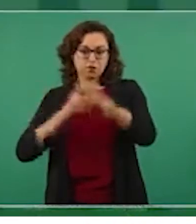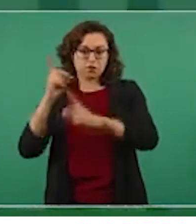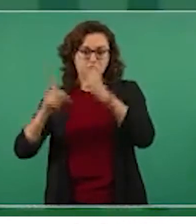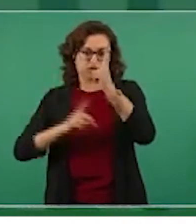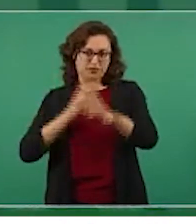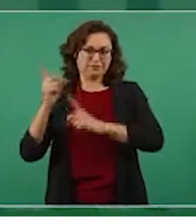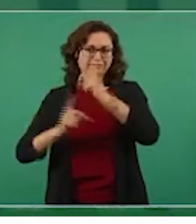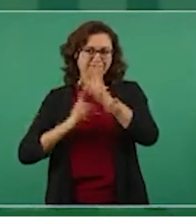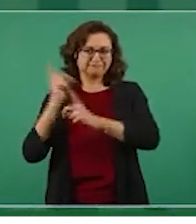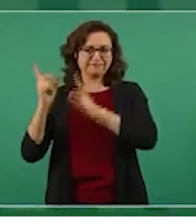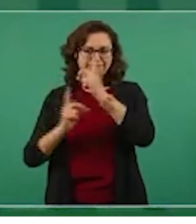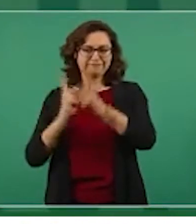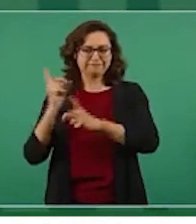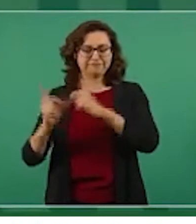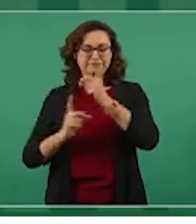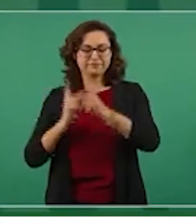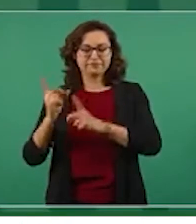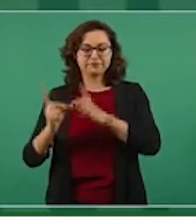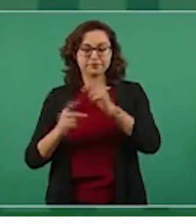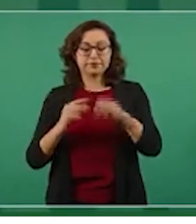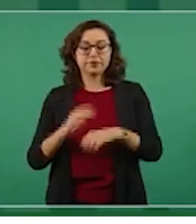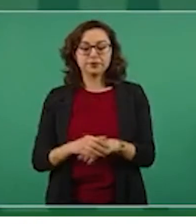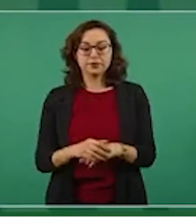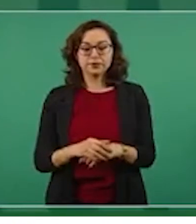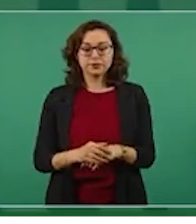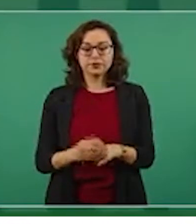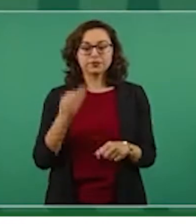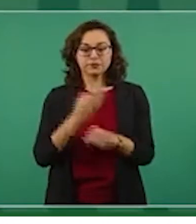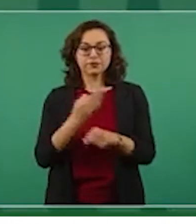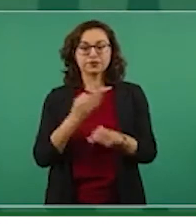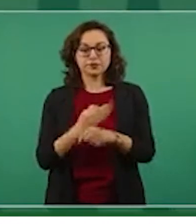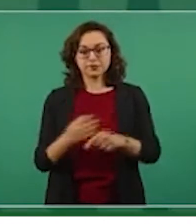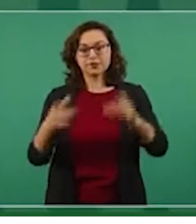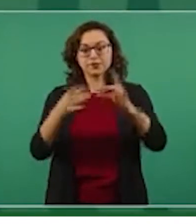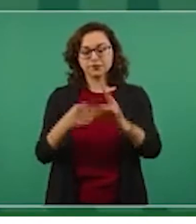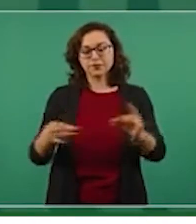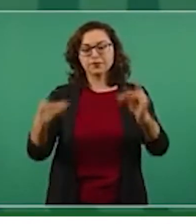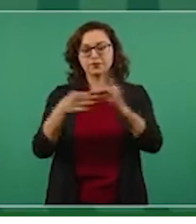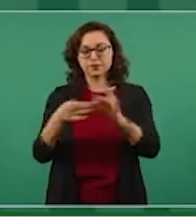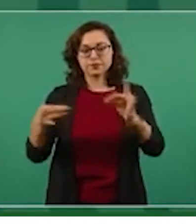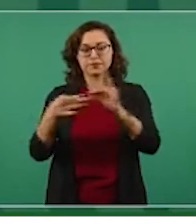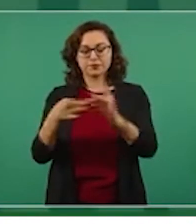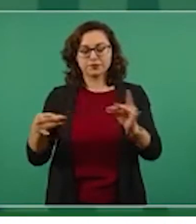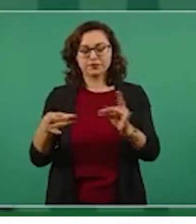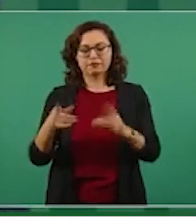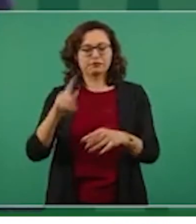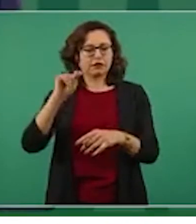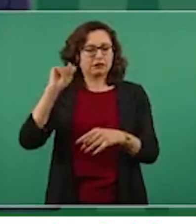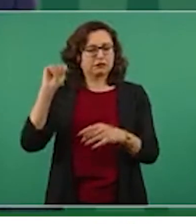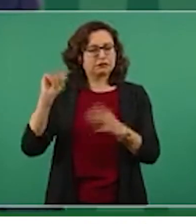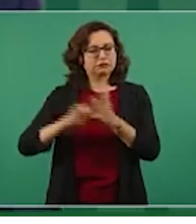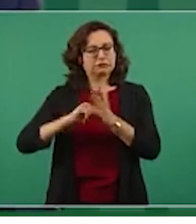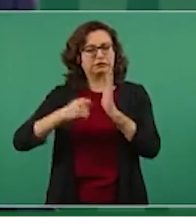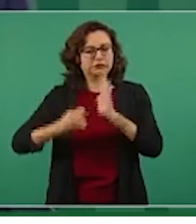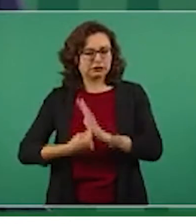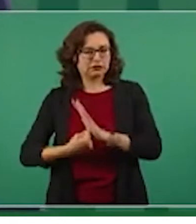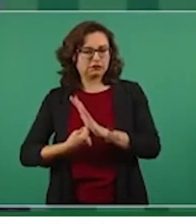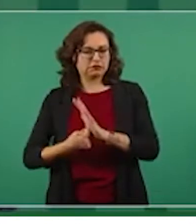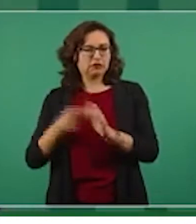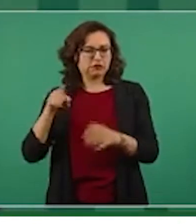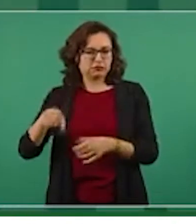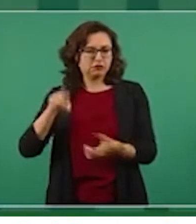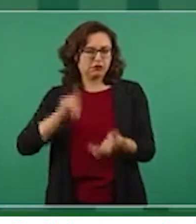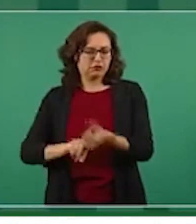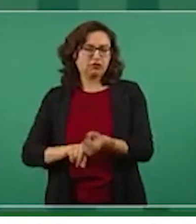ya les van a explicar. Pero al mismo tiempo van a hacer escuelas